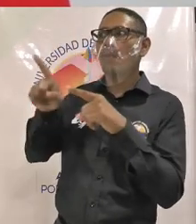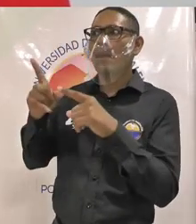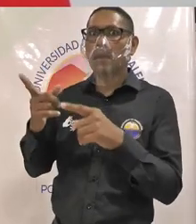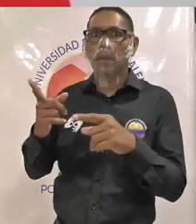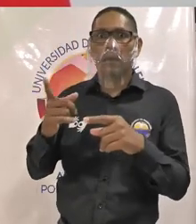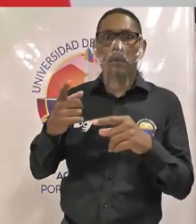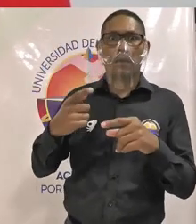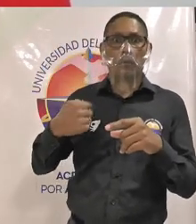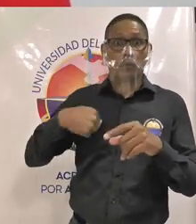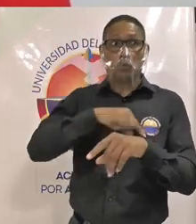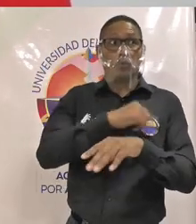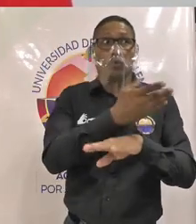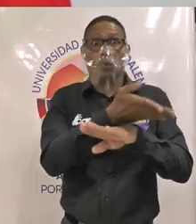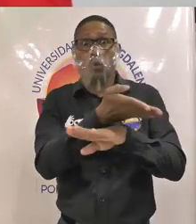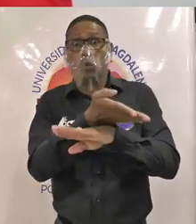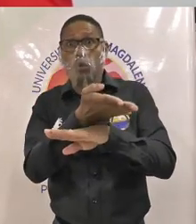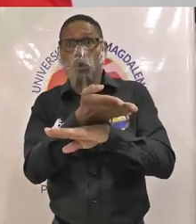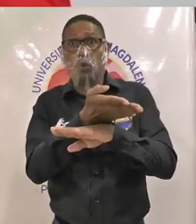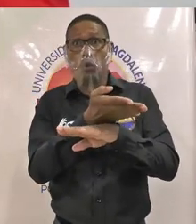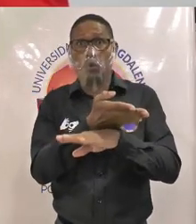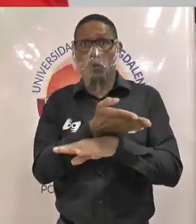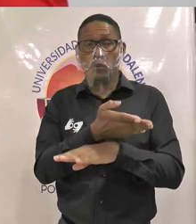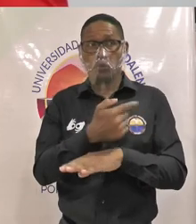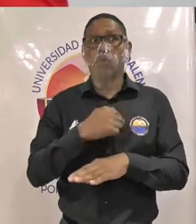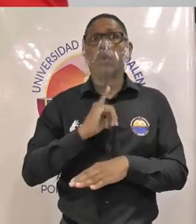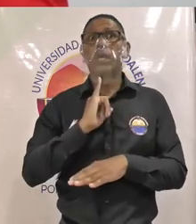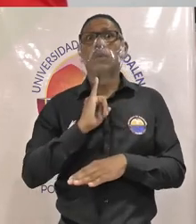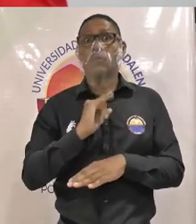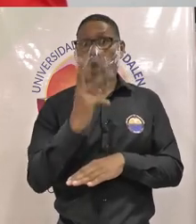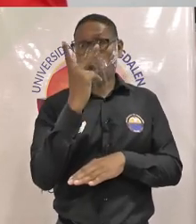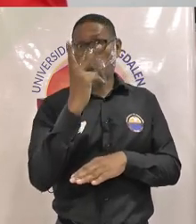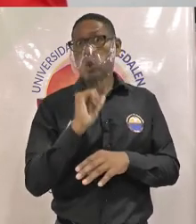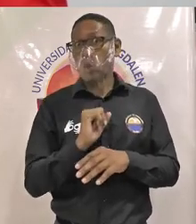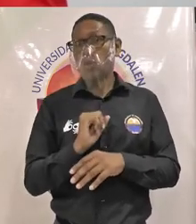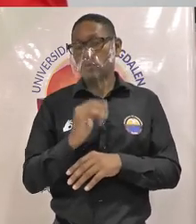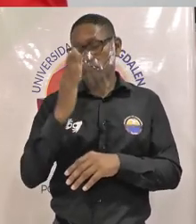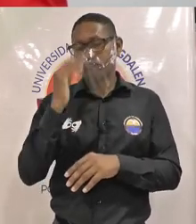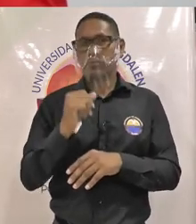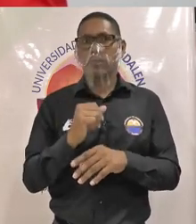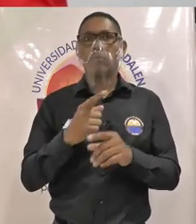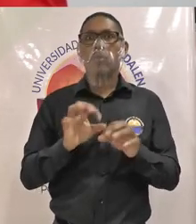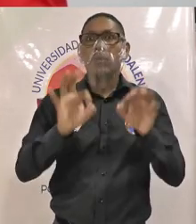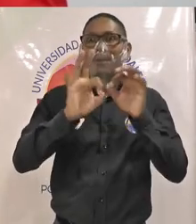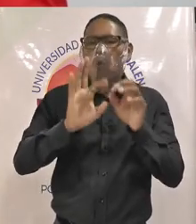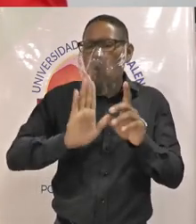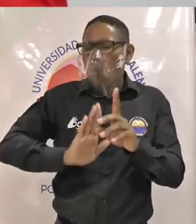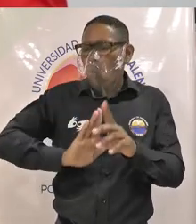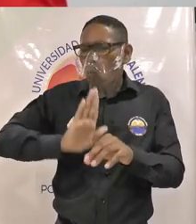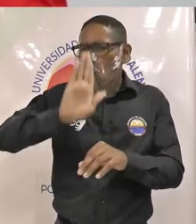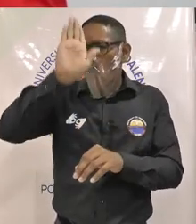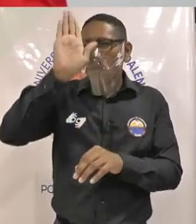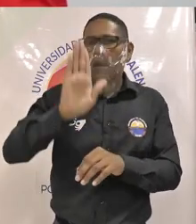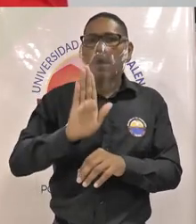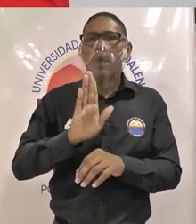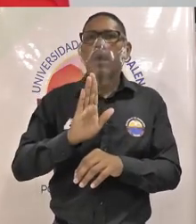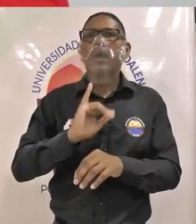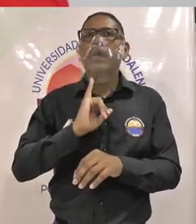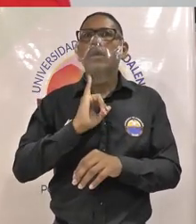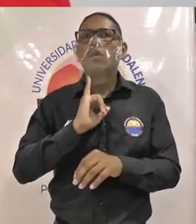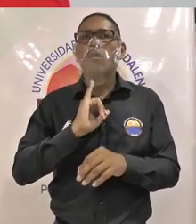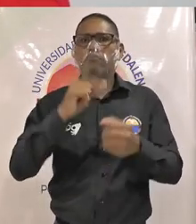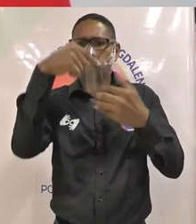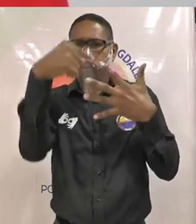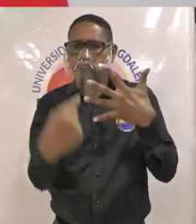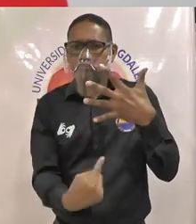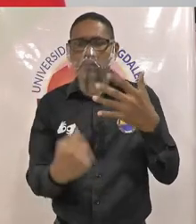yo hablo dos idiomas proponer una cultura no solamente del bilingüismo sino plurilingüista que los estudiantes